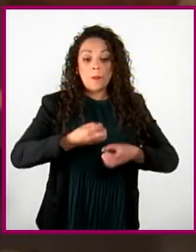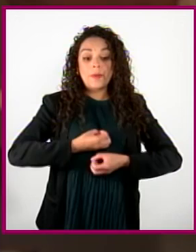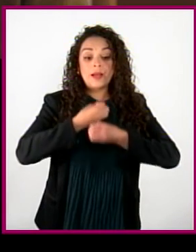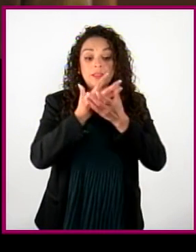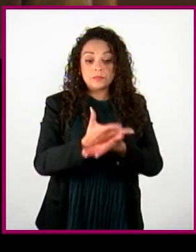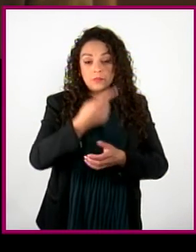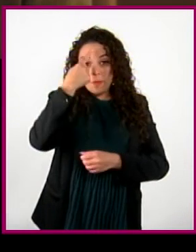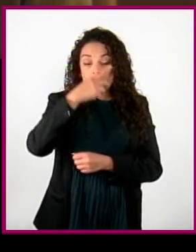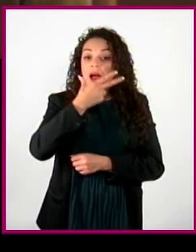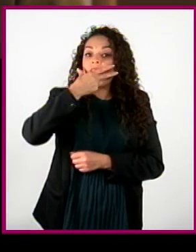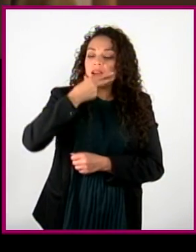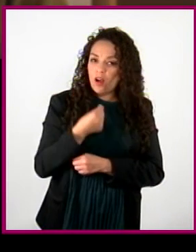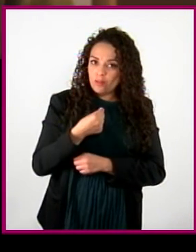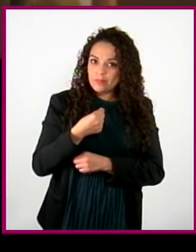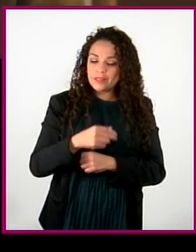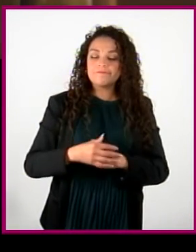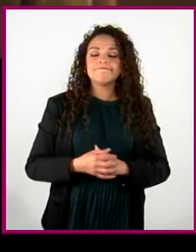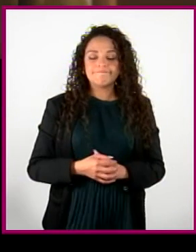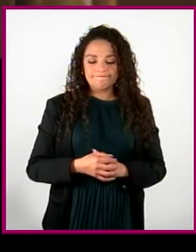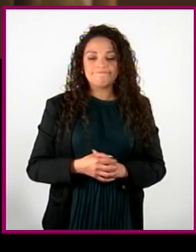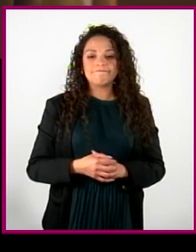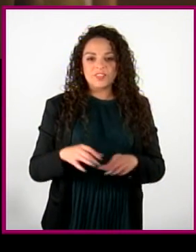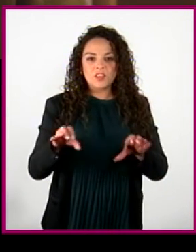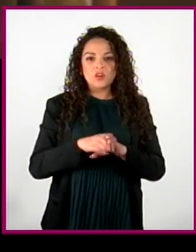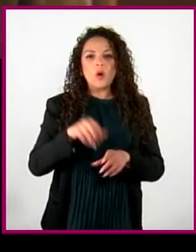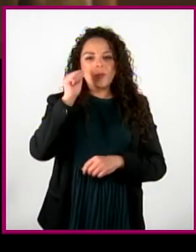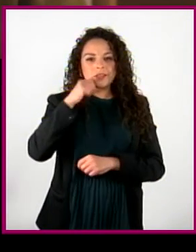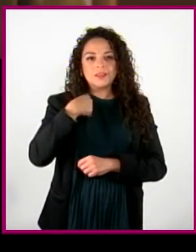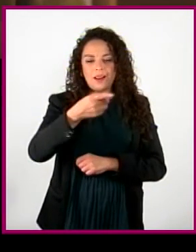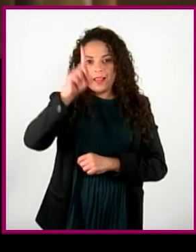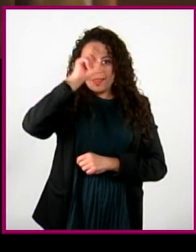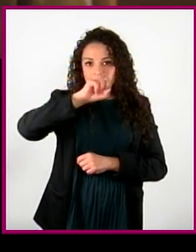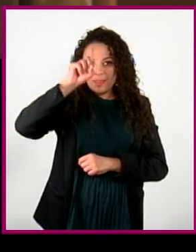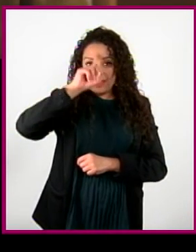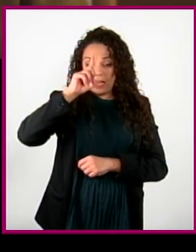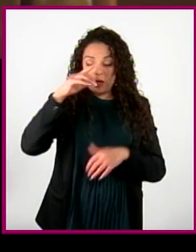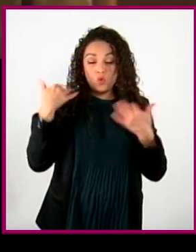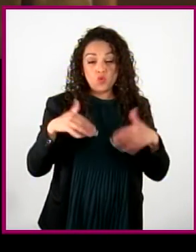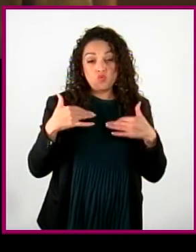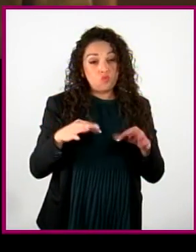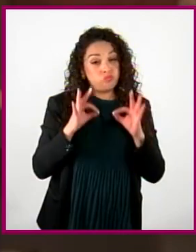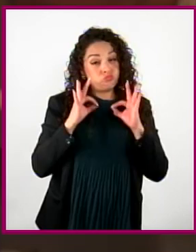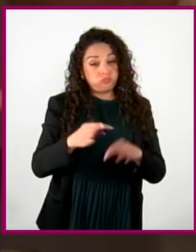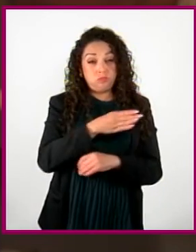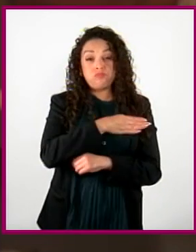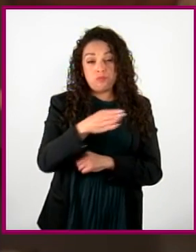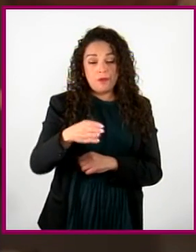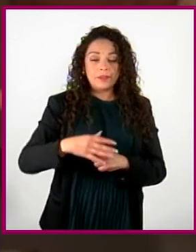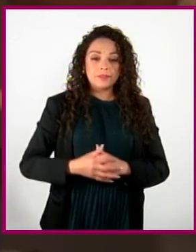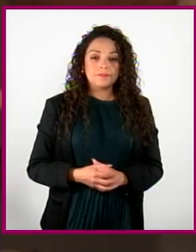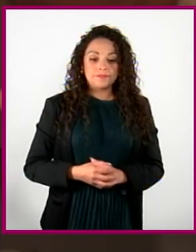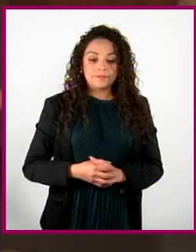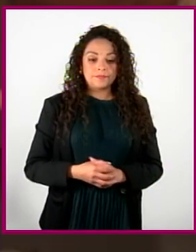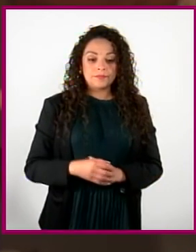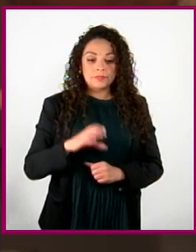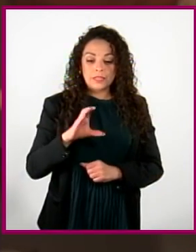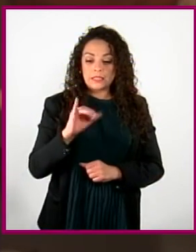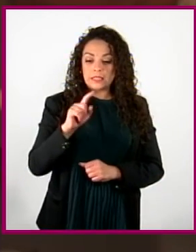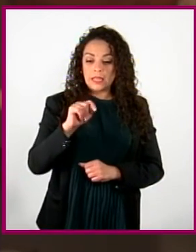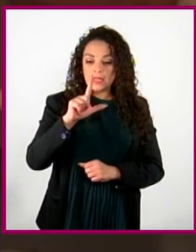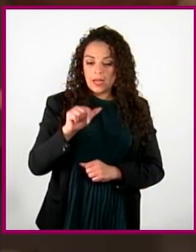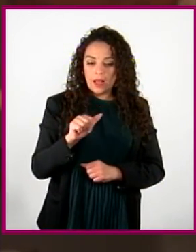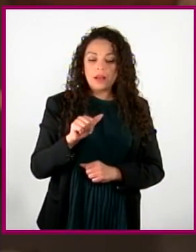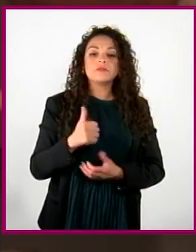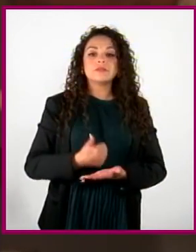hombres. ¡Como siempre les hicimos unas recomendaciones buenísimas! Sitla nos guió en otra